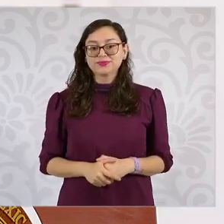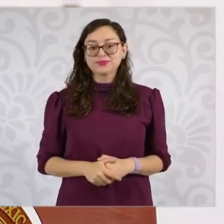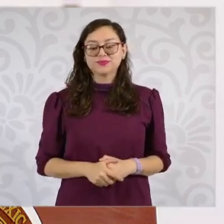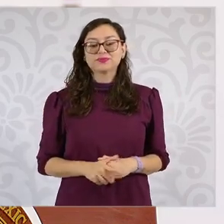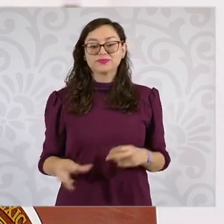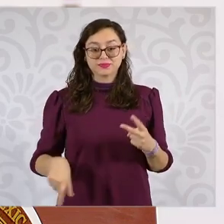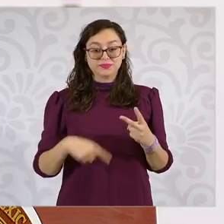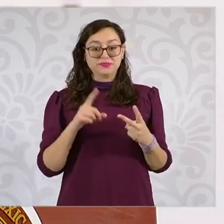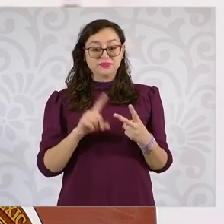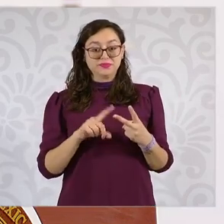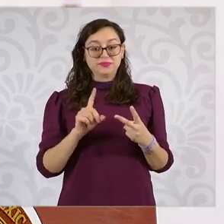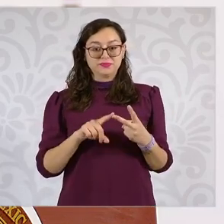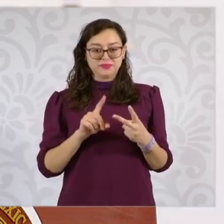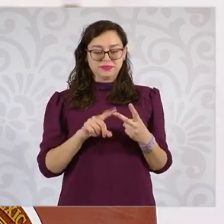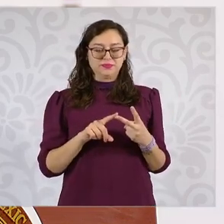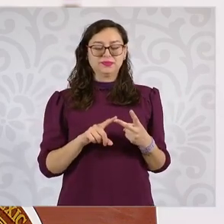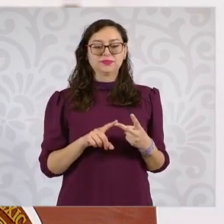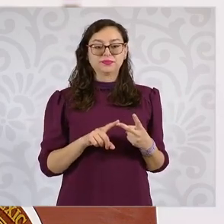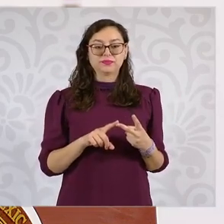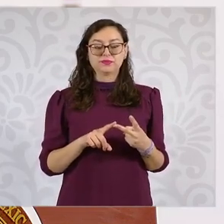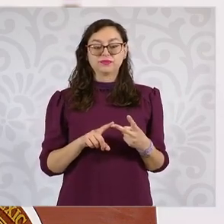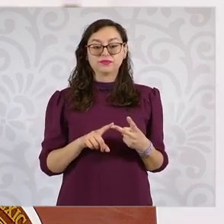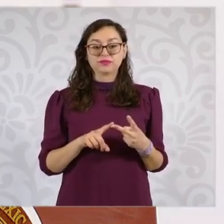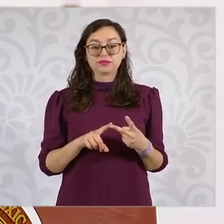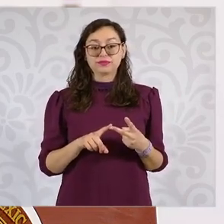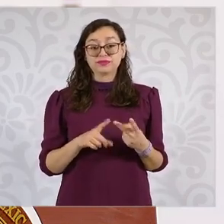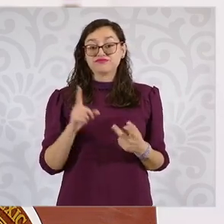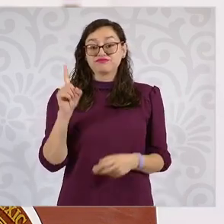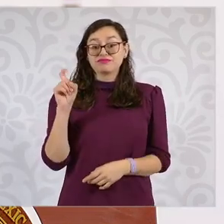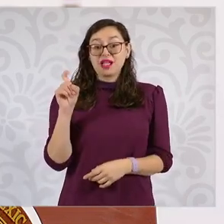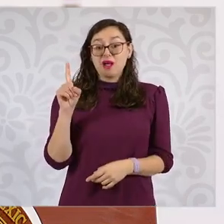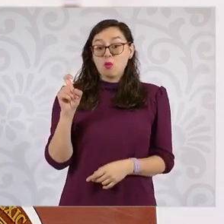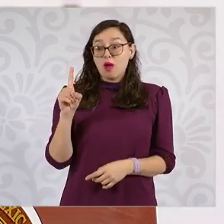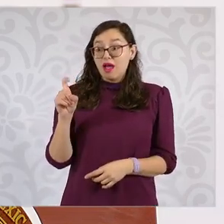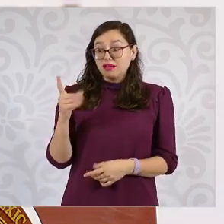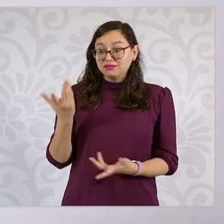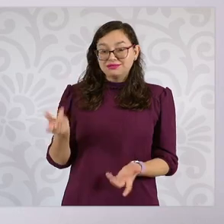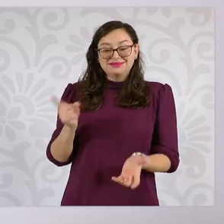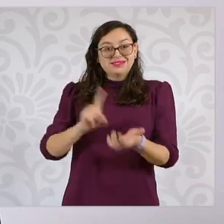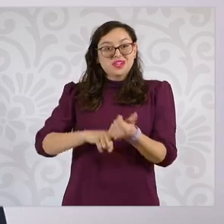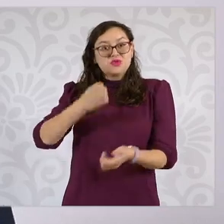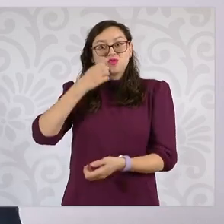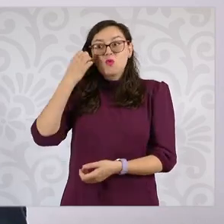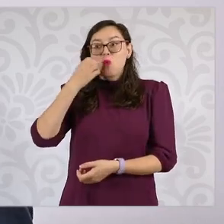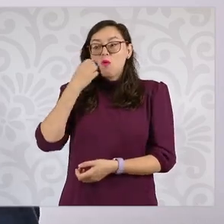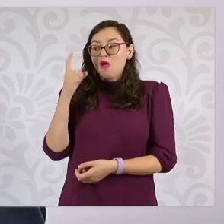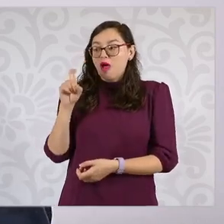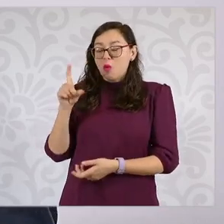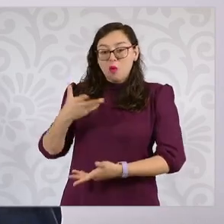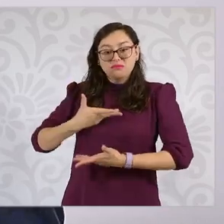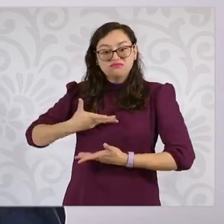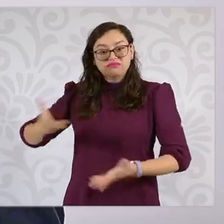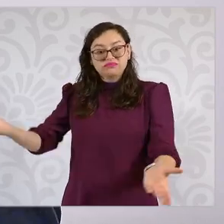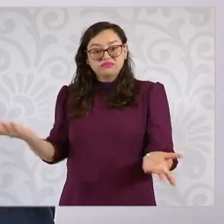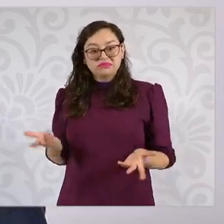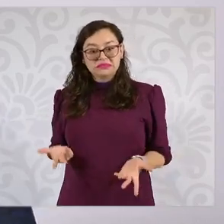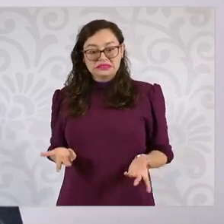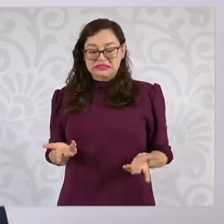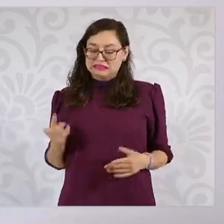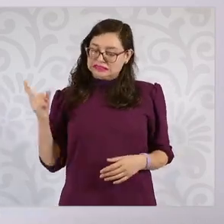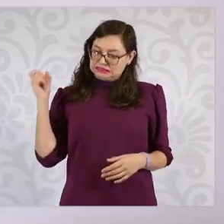Dos, ¿qué necesitamos tener en las escuelas? Acceso a agua potable. Sabemos que es muy complicado,